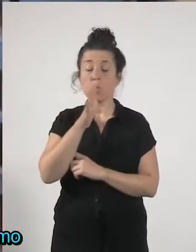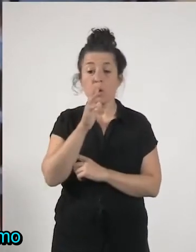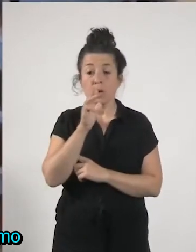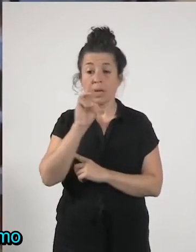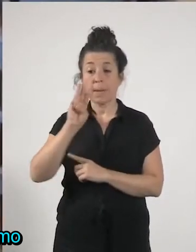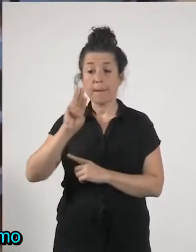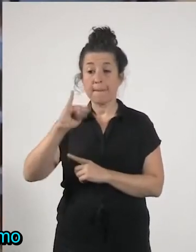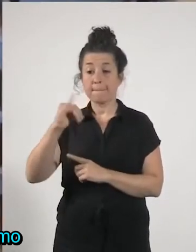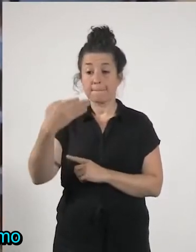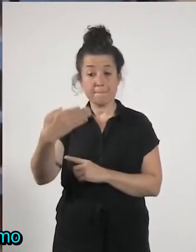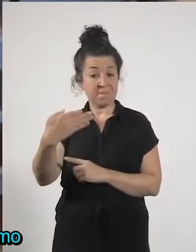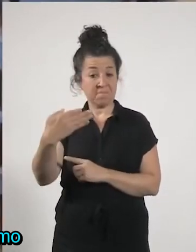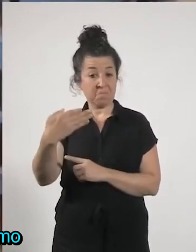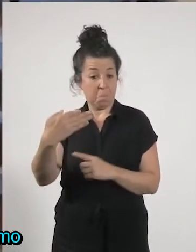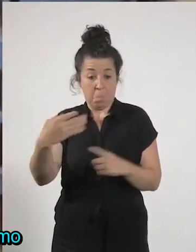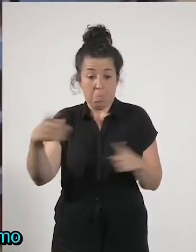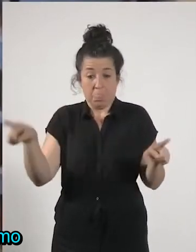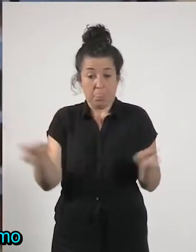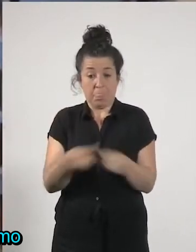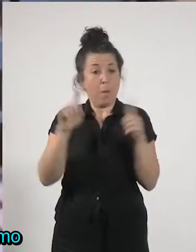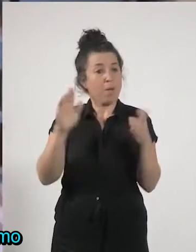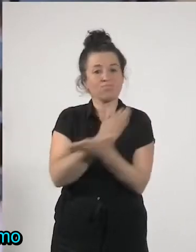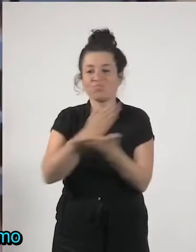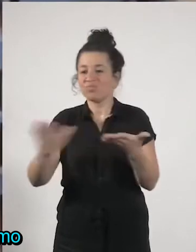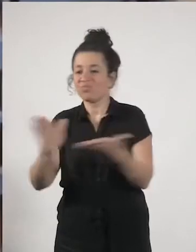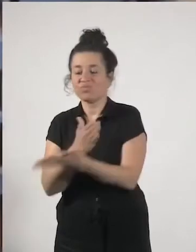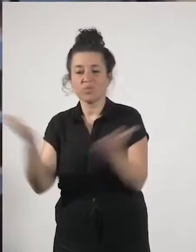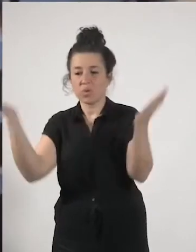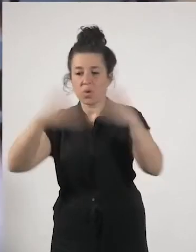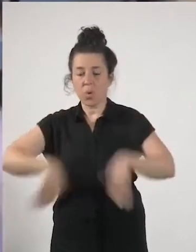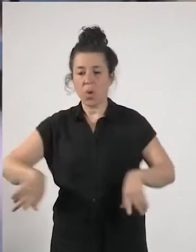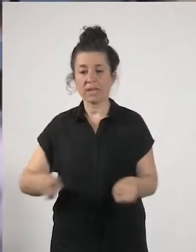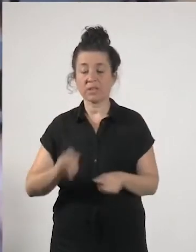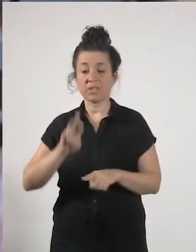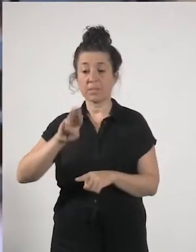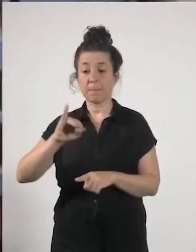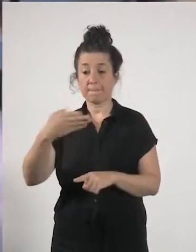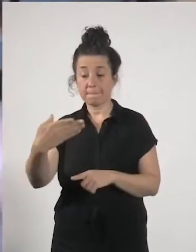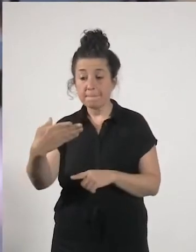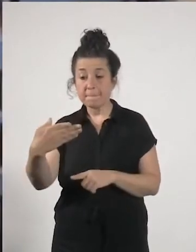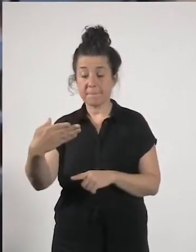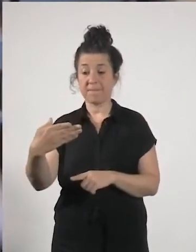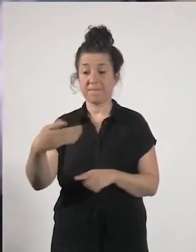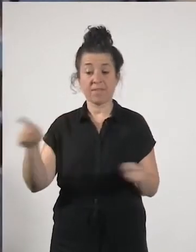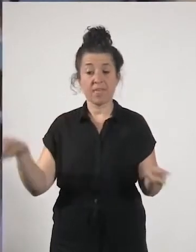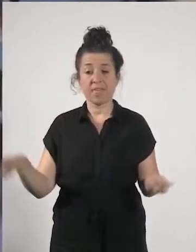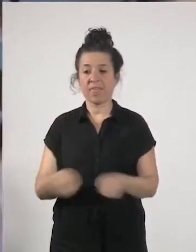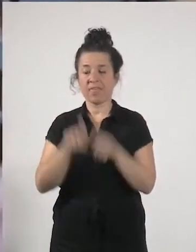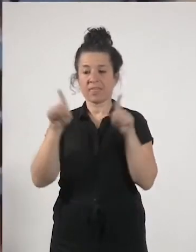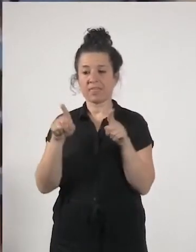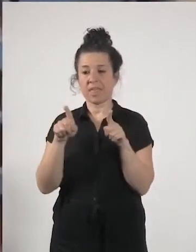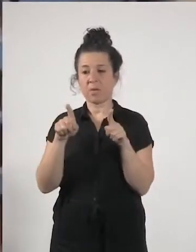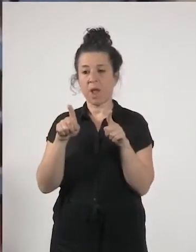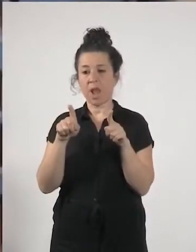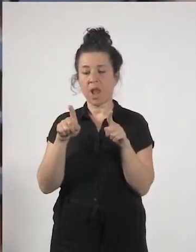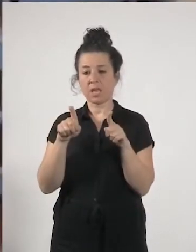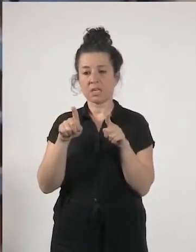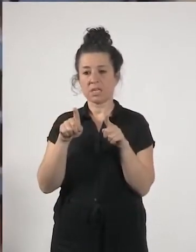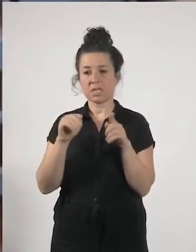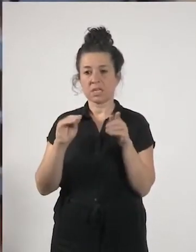no discrimina y entonces en el PIB cuenta lo mismo si la unidad de producción es de autopista o de